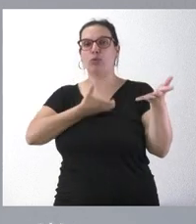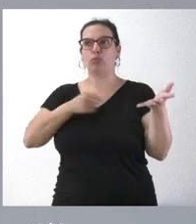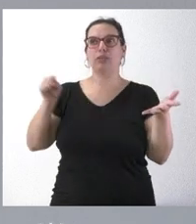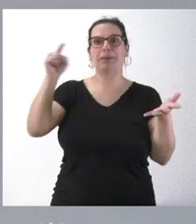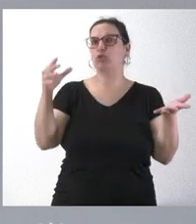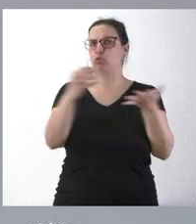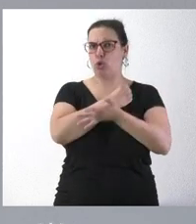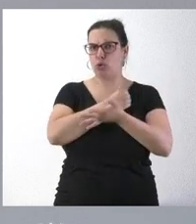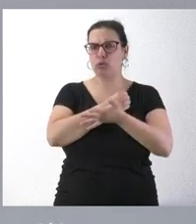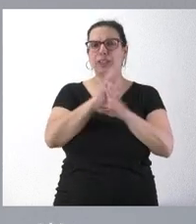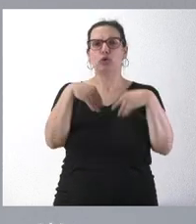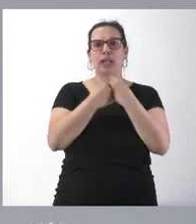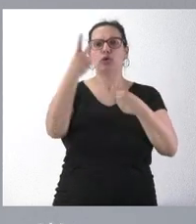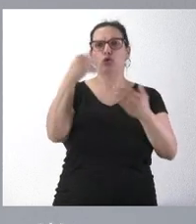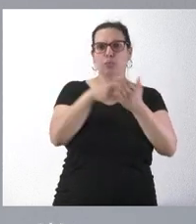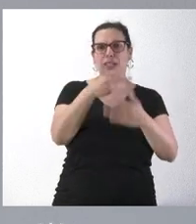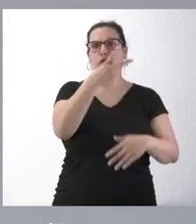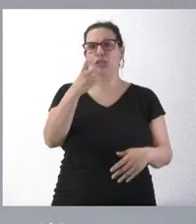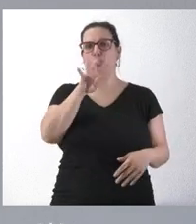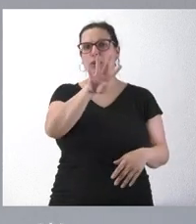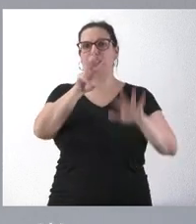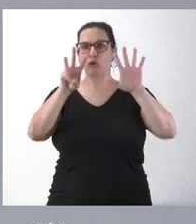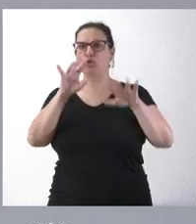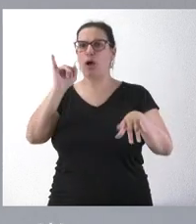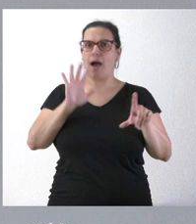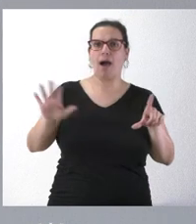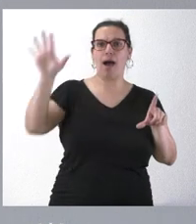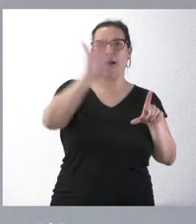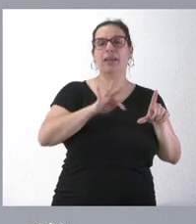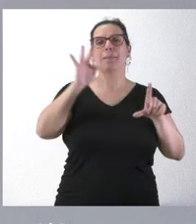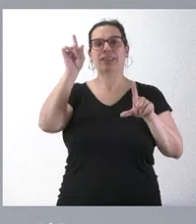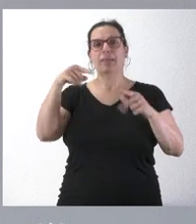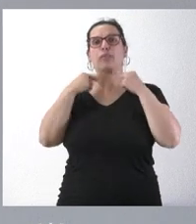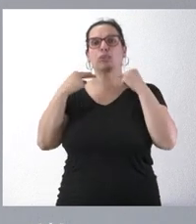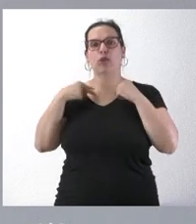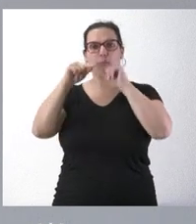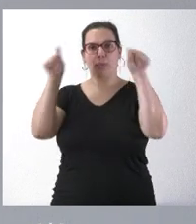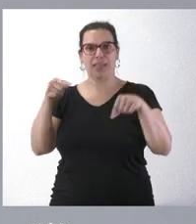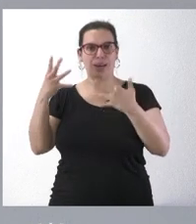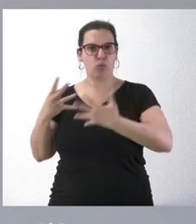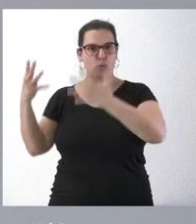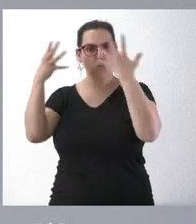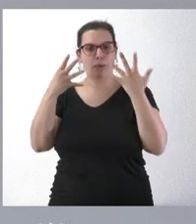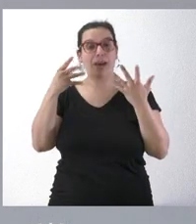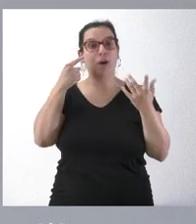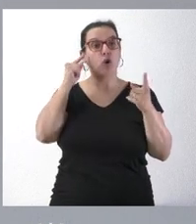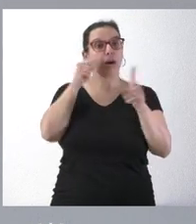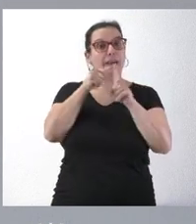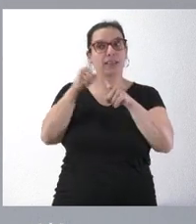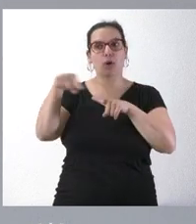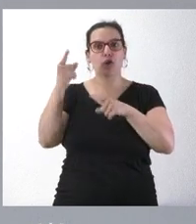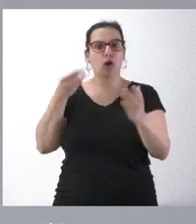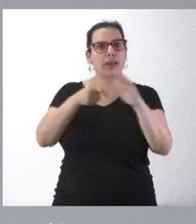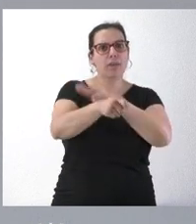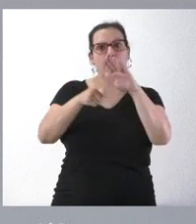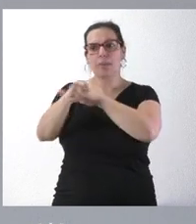ayuntamientos, los 2.248 de la comunidad y las nueve diputaciones provinciales a afrontar inversiones que les sirvan